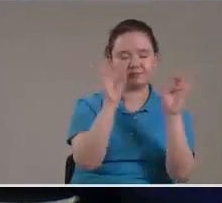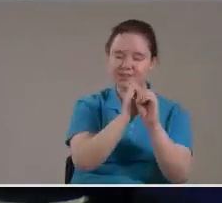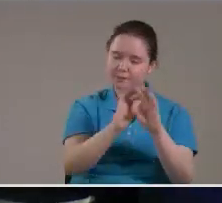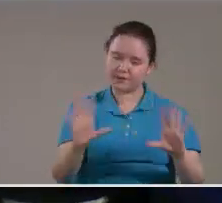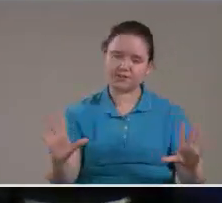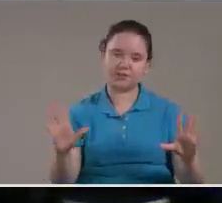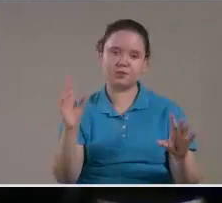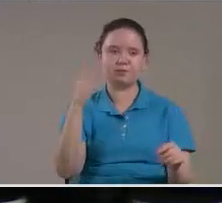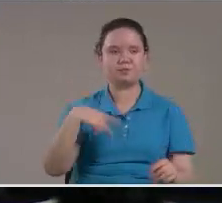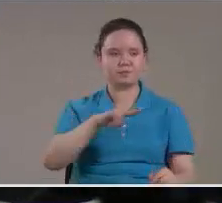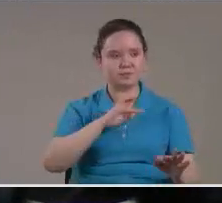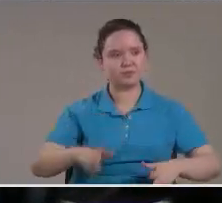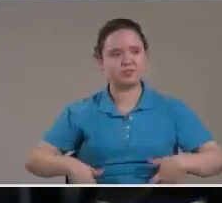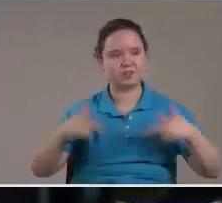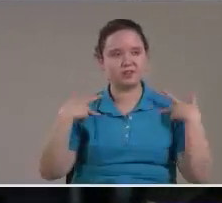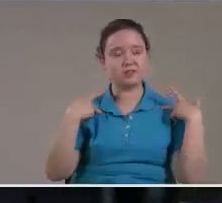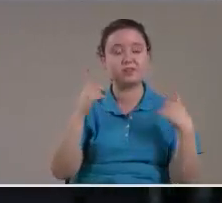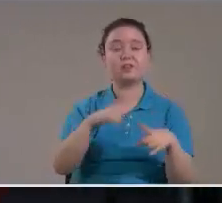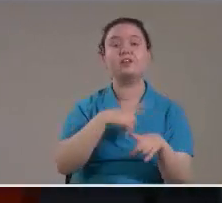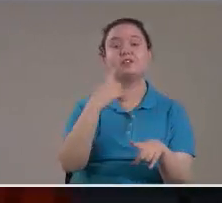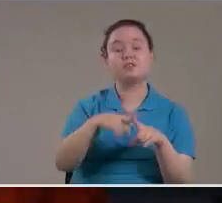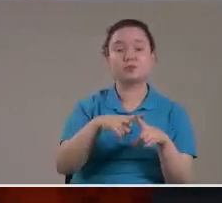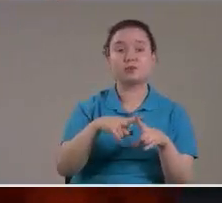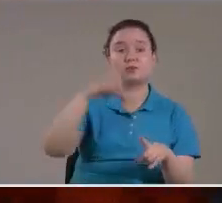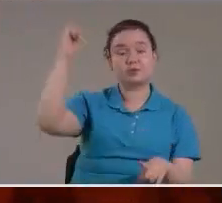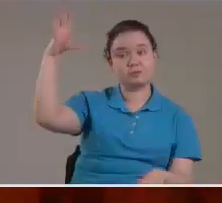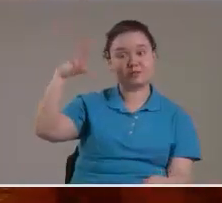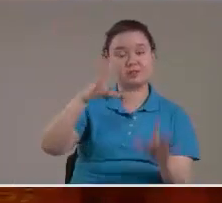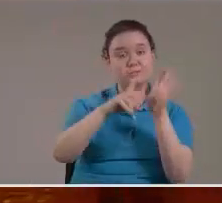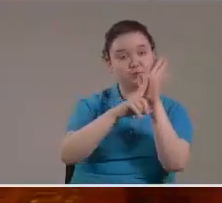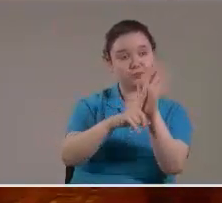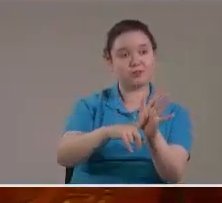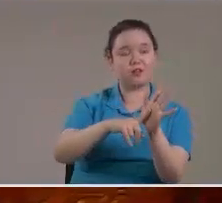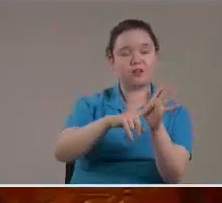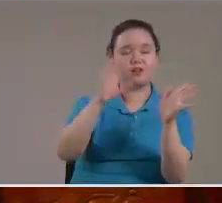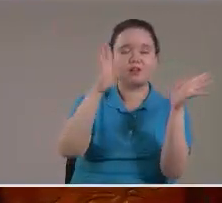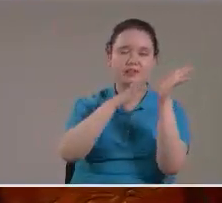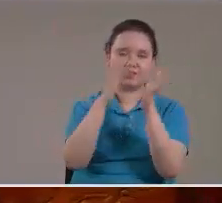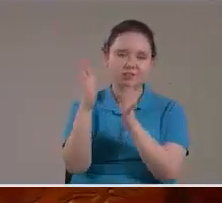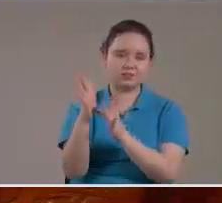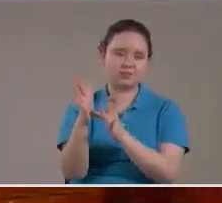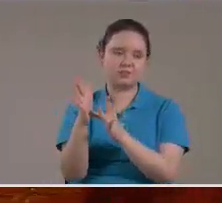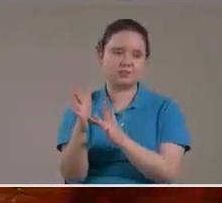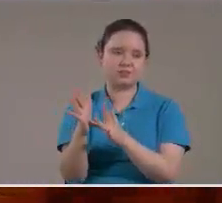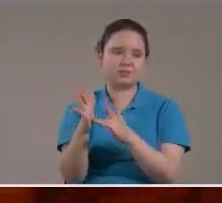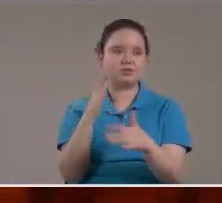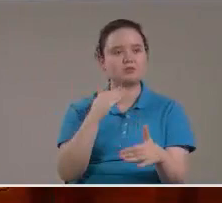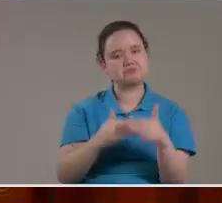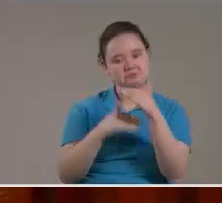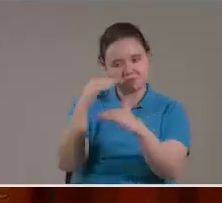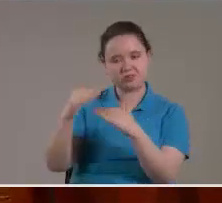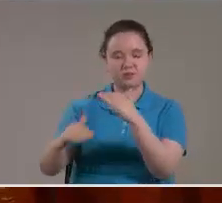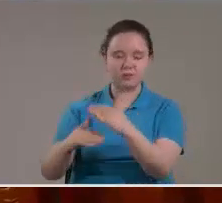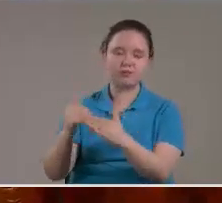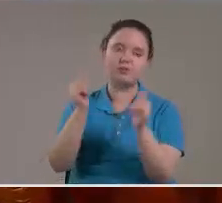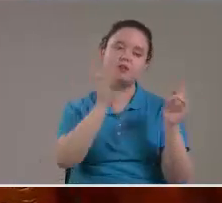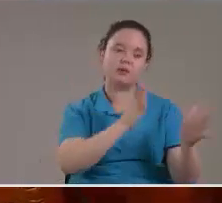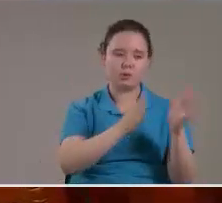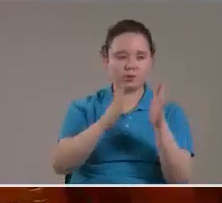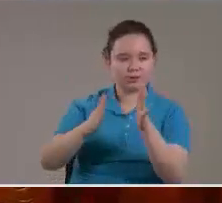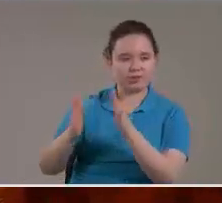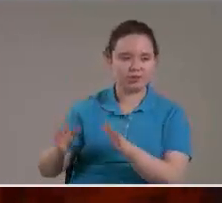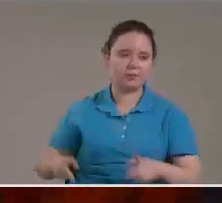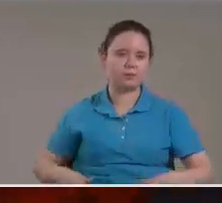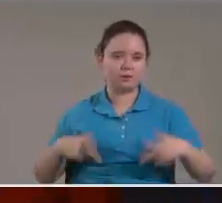se hace la luz de Jesús todavía tenemos un caos que da miedo hermano Pero conforme va pasando el tiempo vamos ordenando